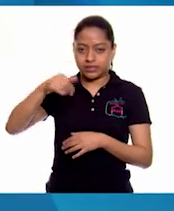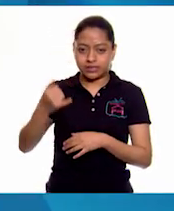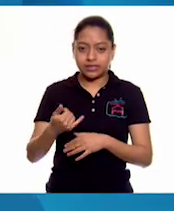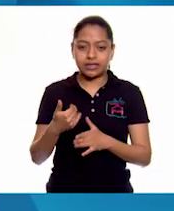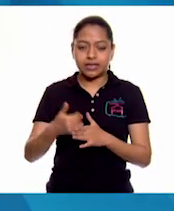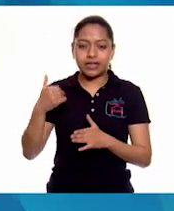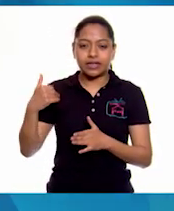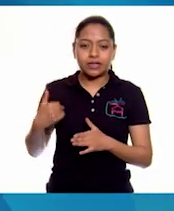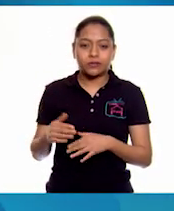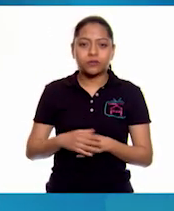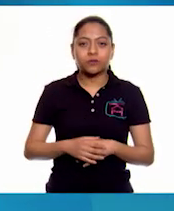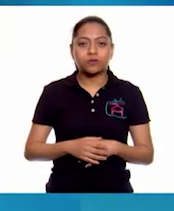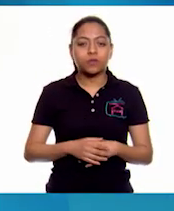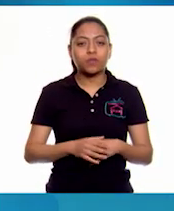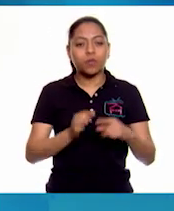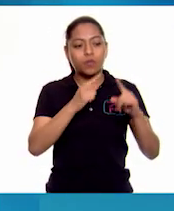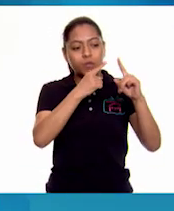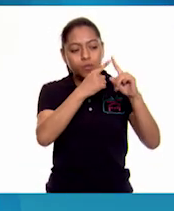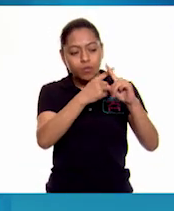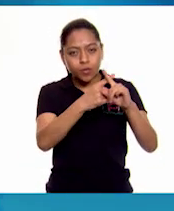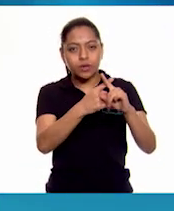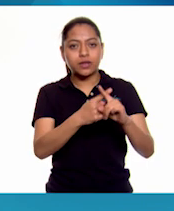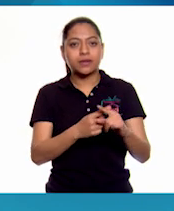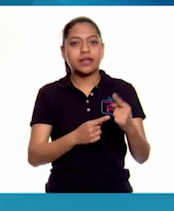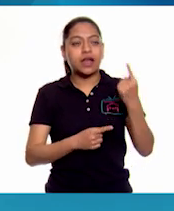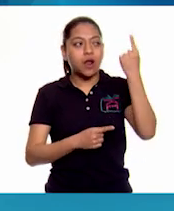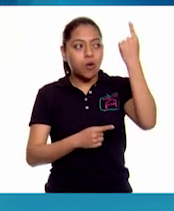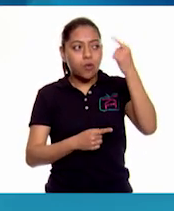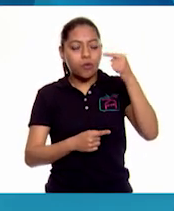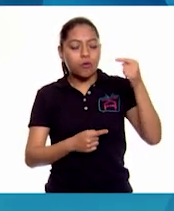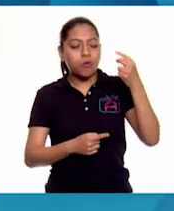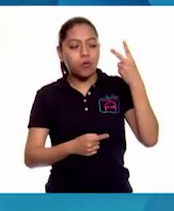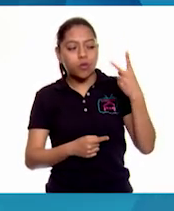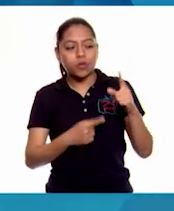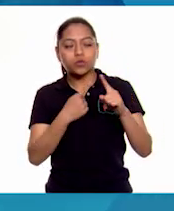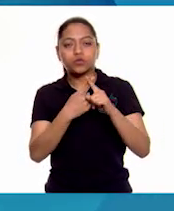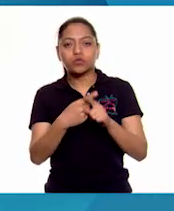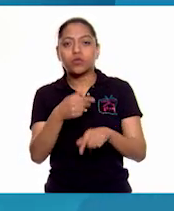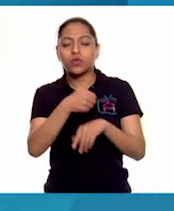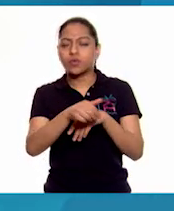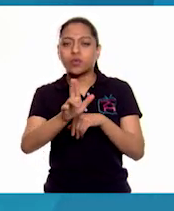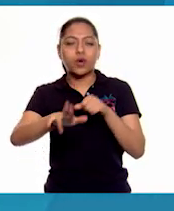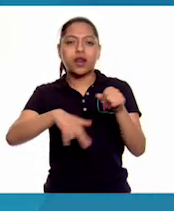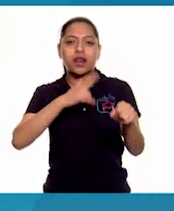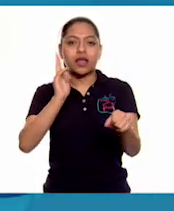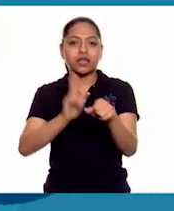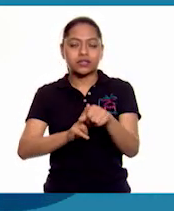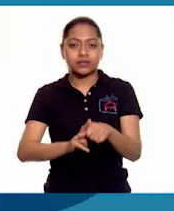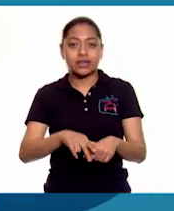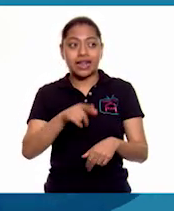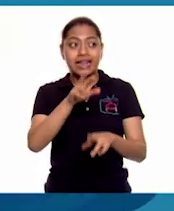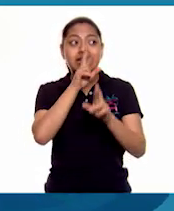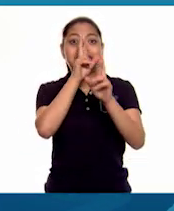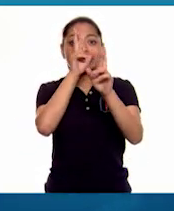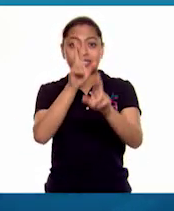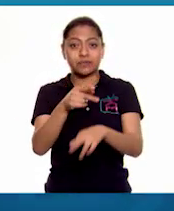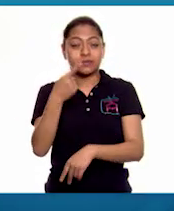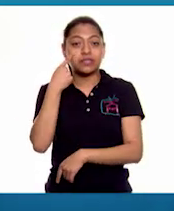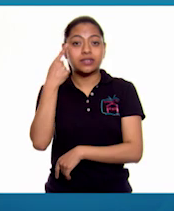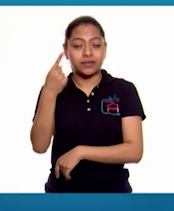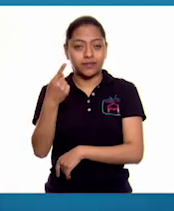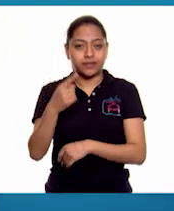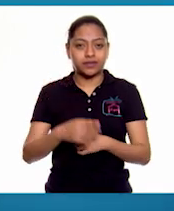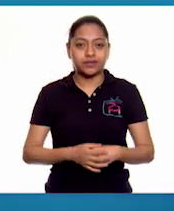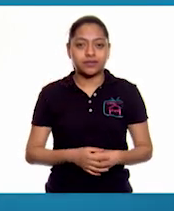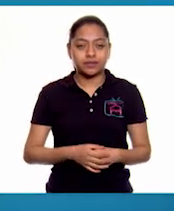multiplicando números fraccionarios por números naturales. Y yo noté que en todos los casos, al hacer la multiplicación, lo único